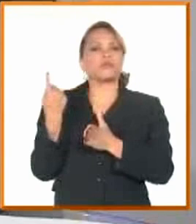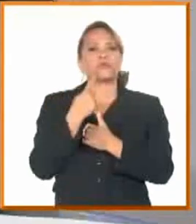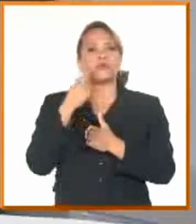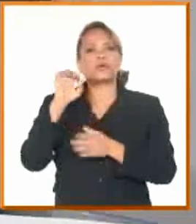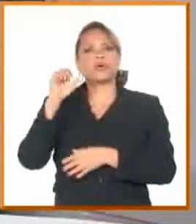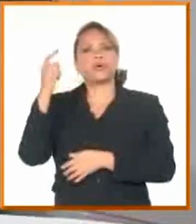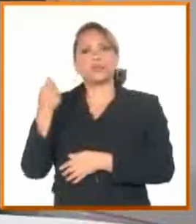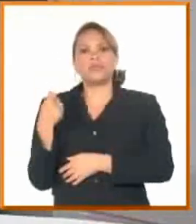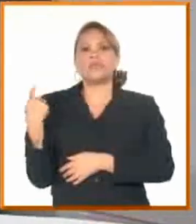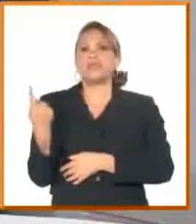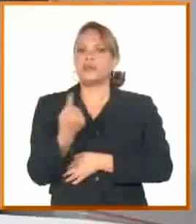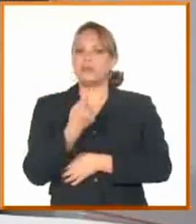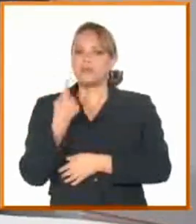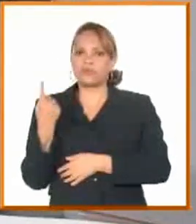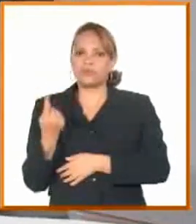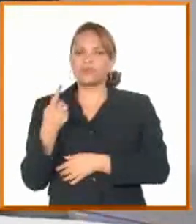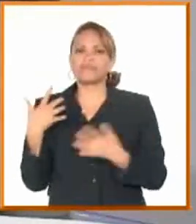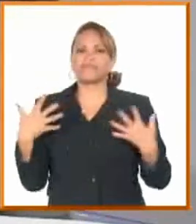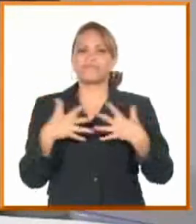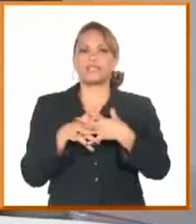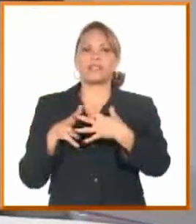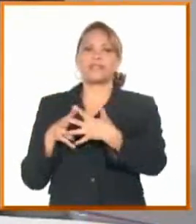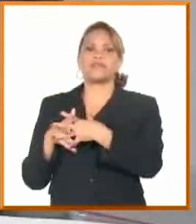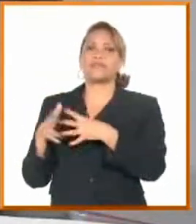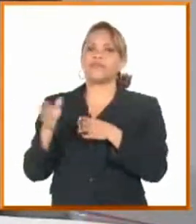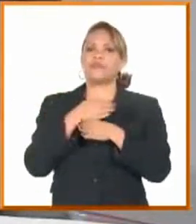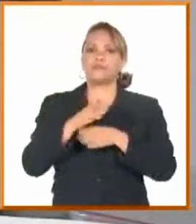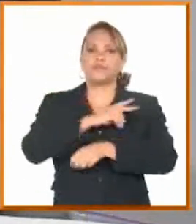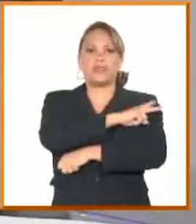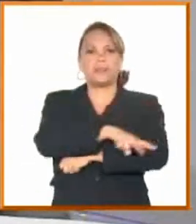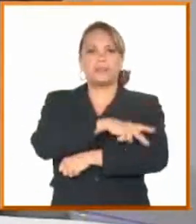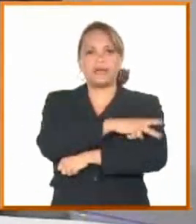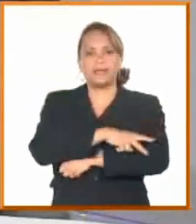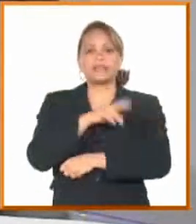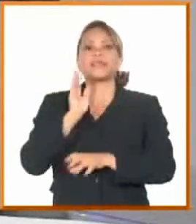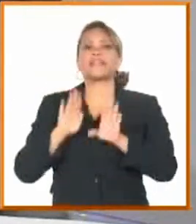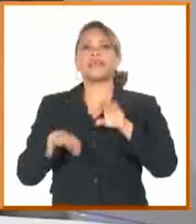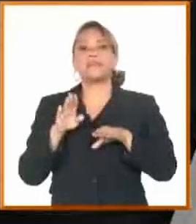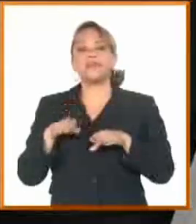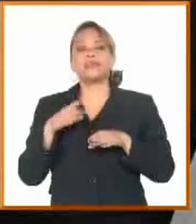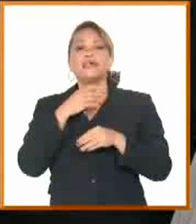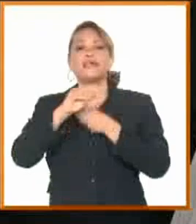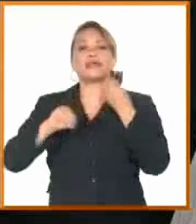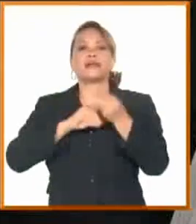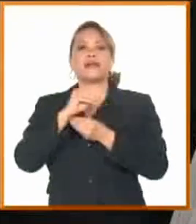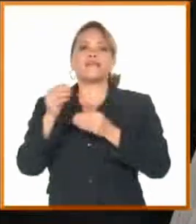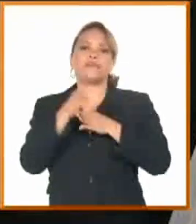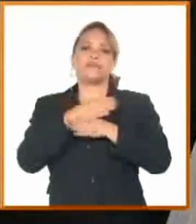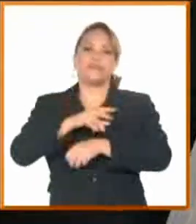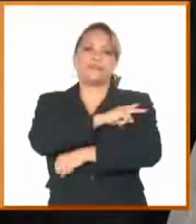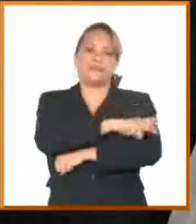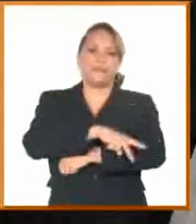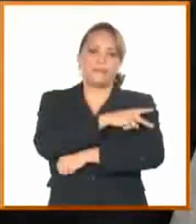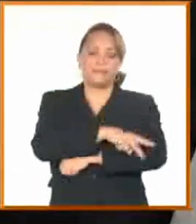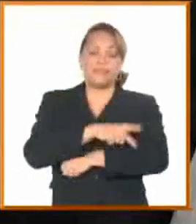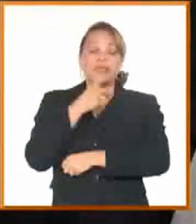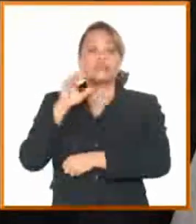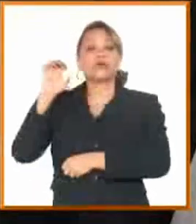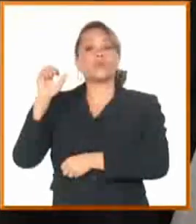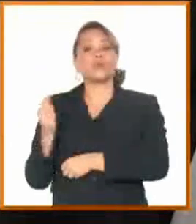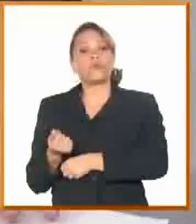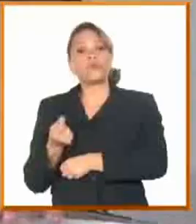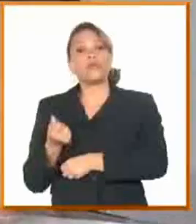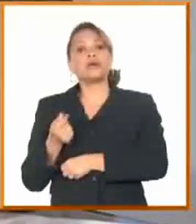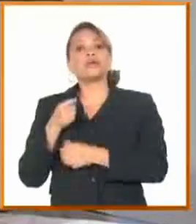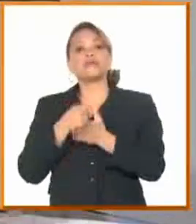nuestra, es una economía que tiene mucha relación. Muy abierta. Muy abierta. Depende mucho de las variables de la Comisión Internacional. Exactamente. Y es una economía que evidentemente